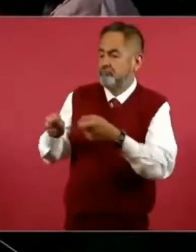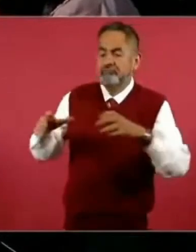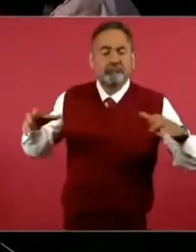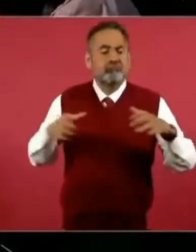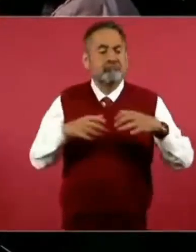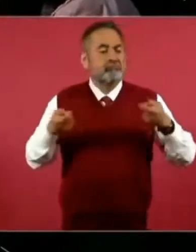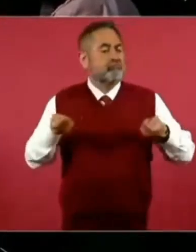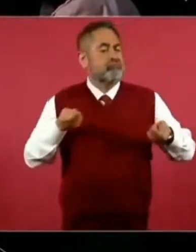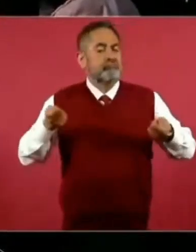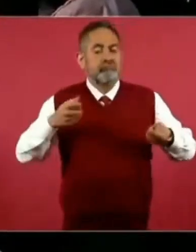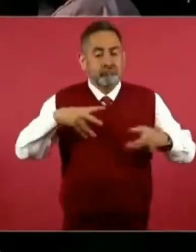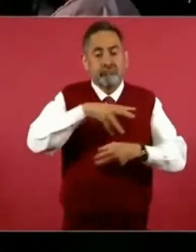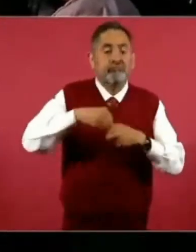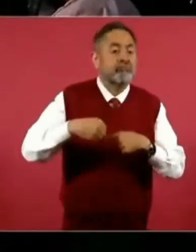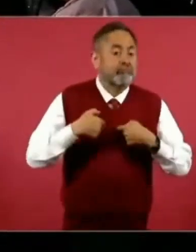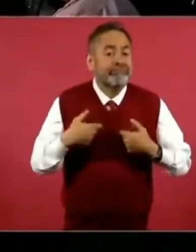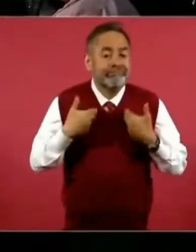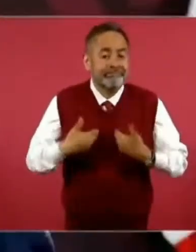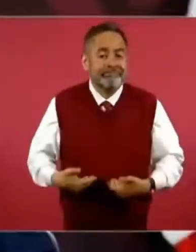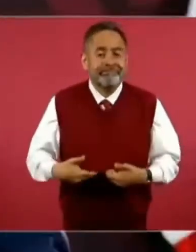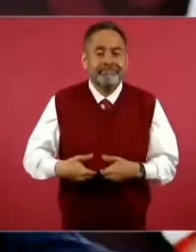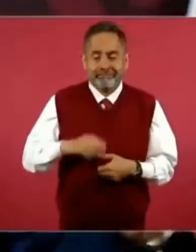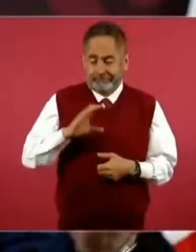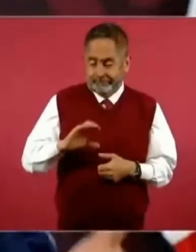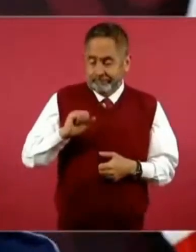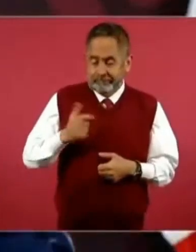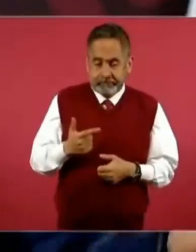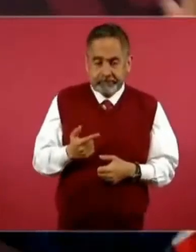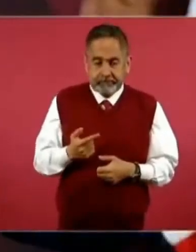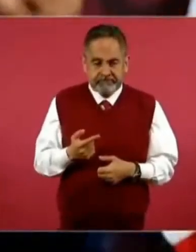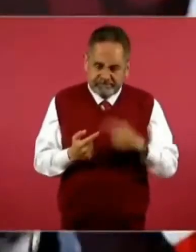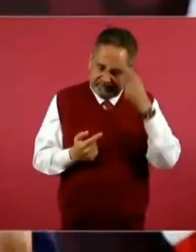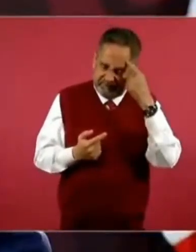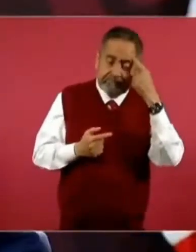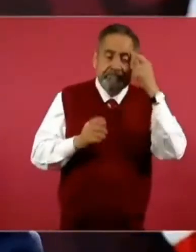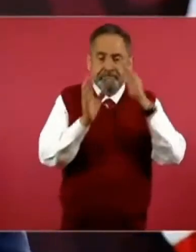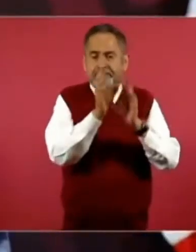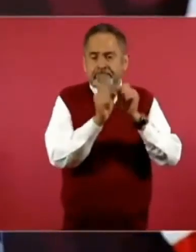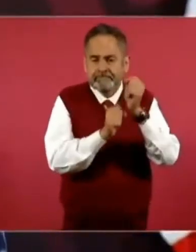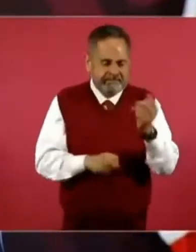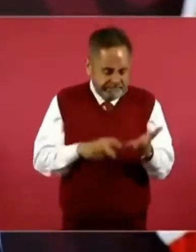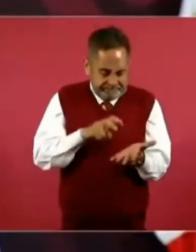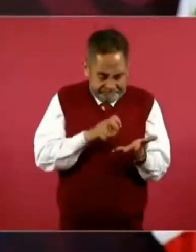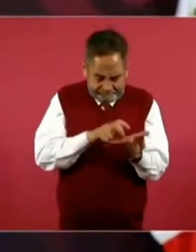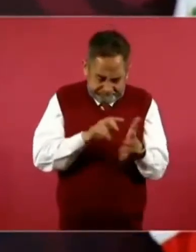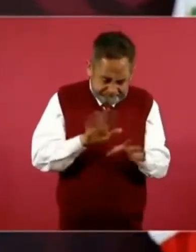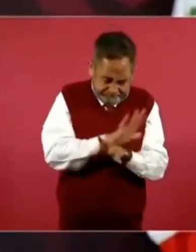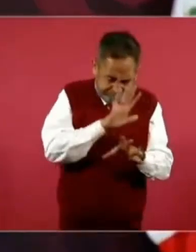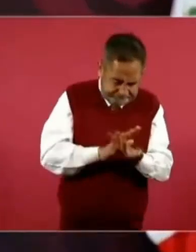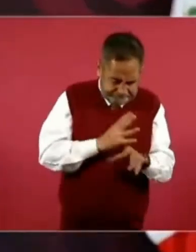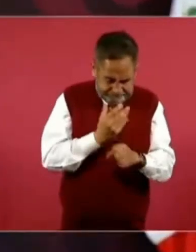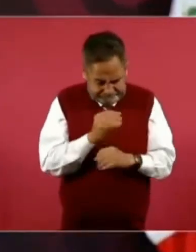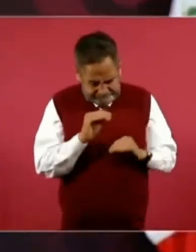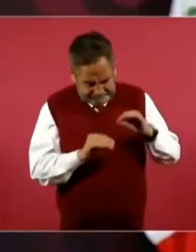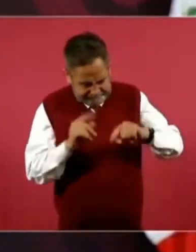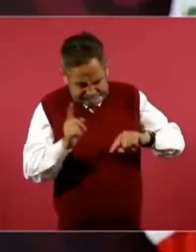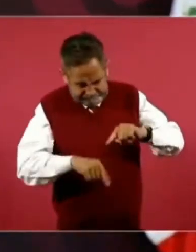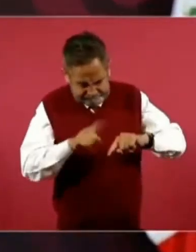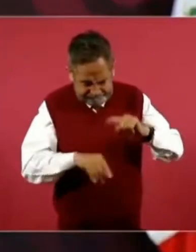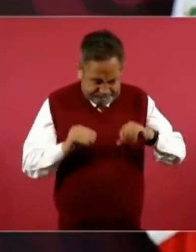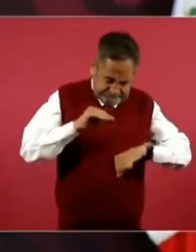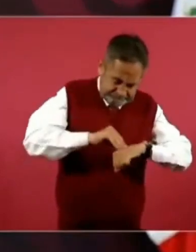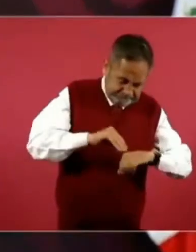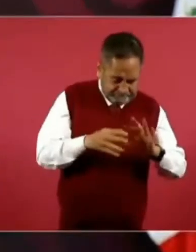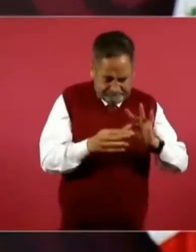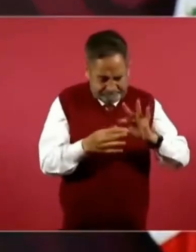empiezan a modificar la Constitución que se aprueba